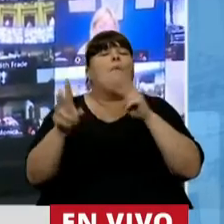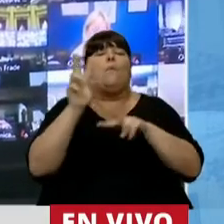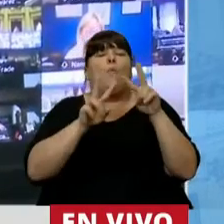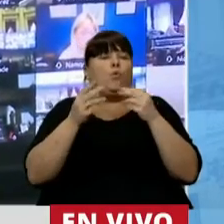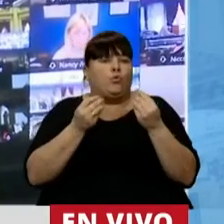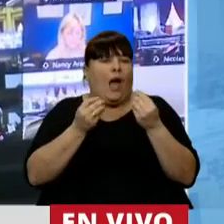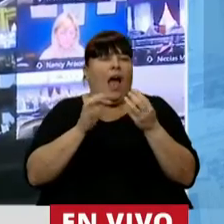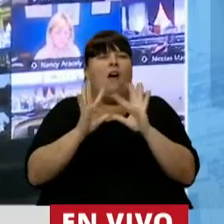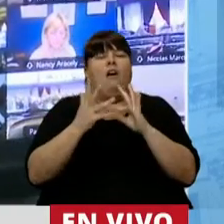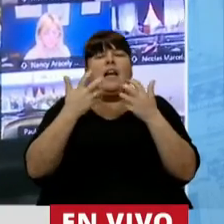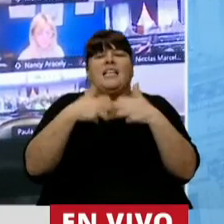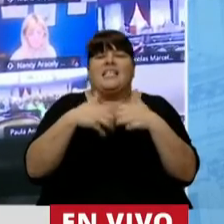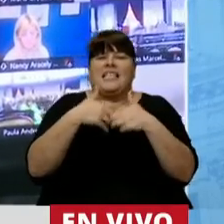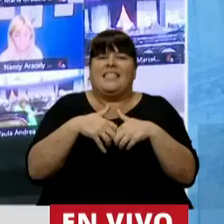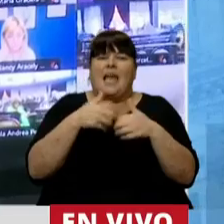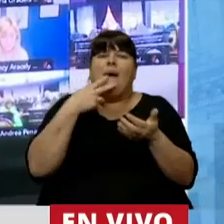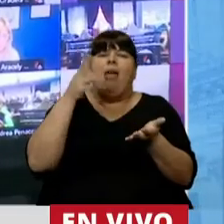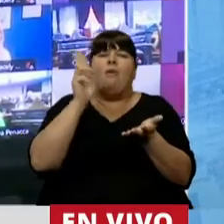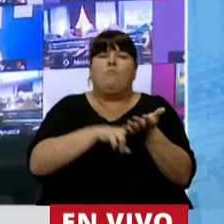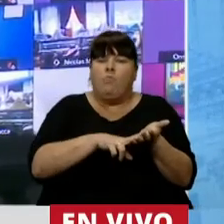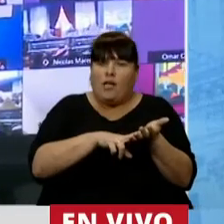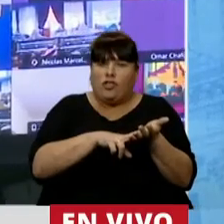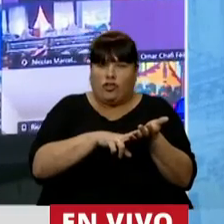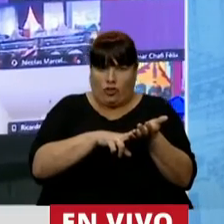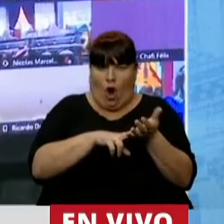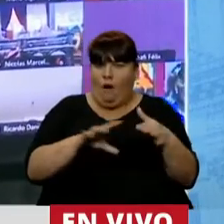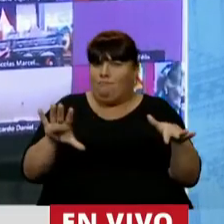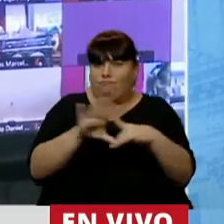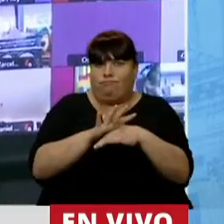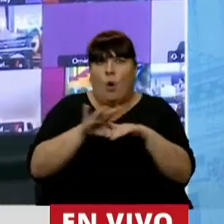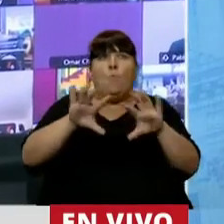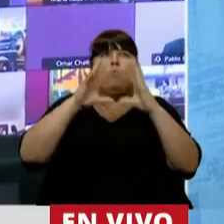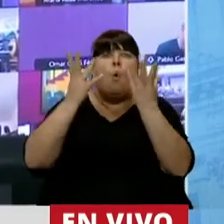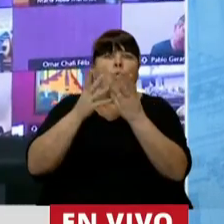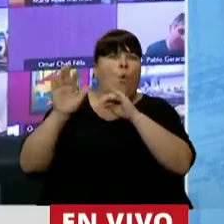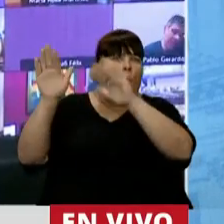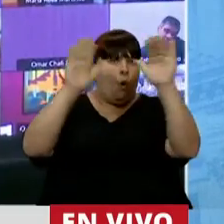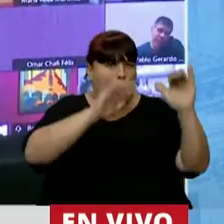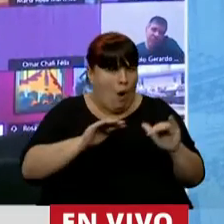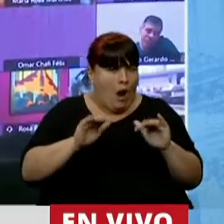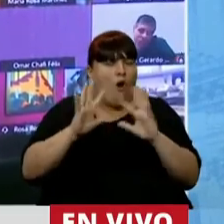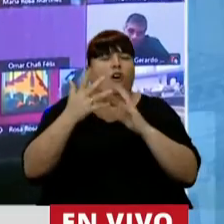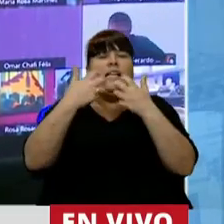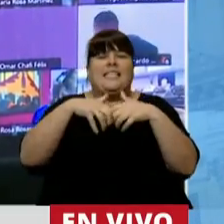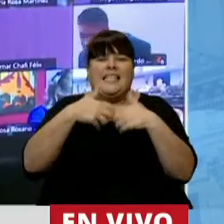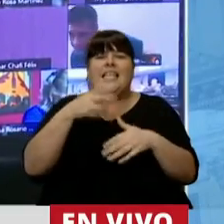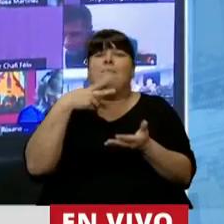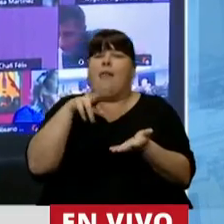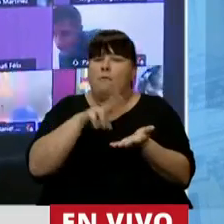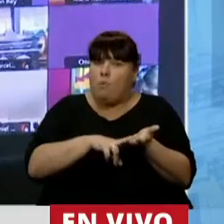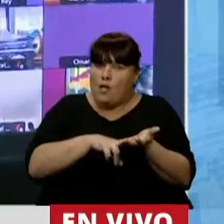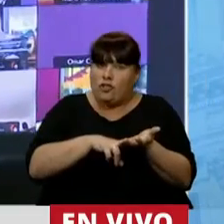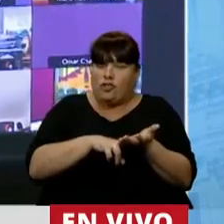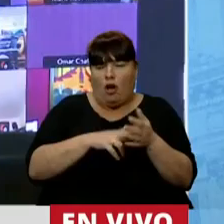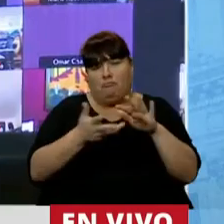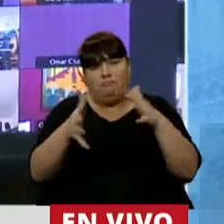un sistema impositivo compatible con el resto del mundo. Es decir, un sistema impositivo